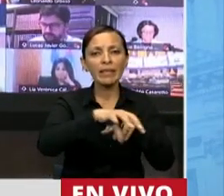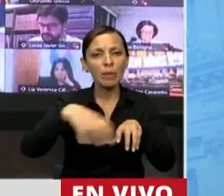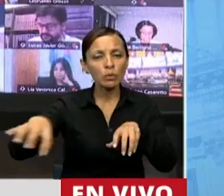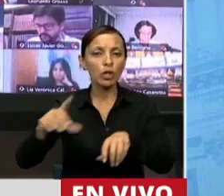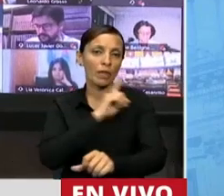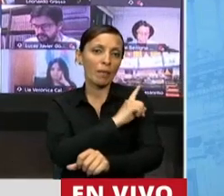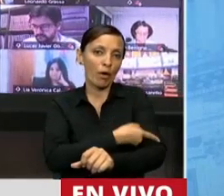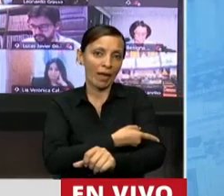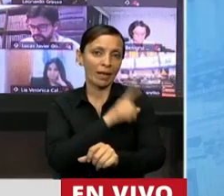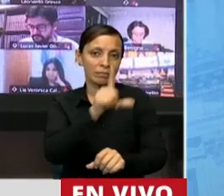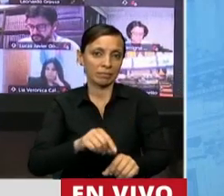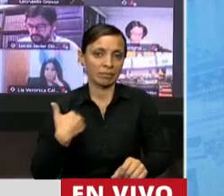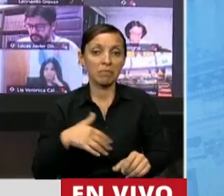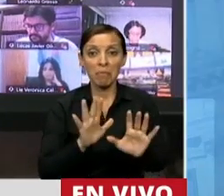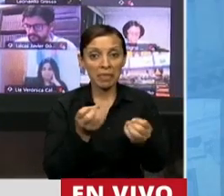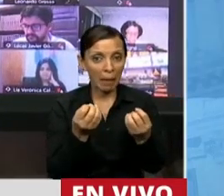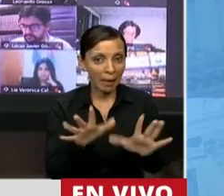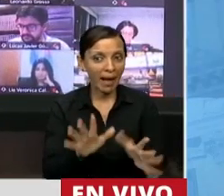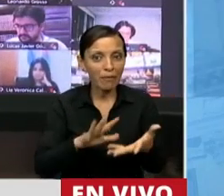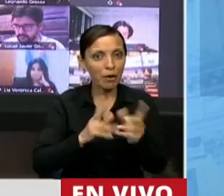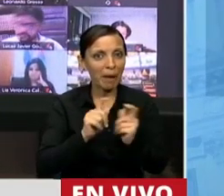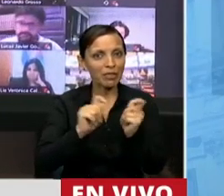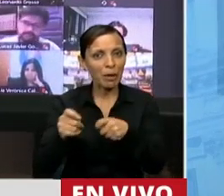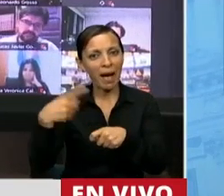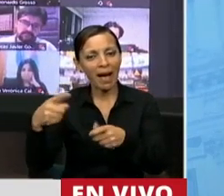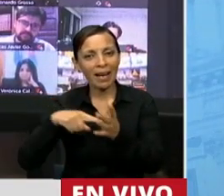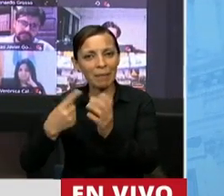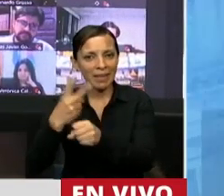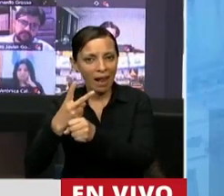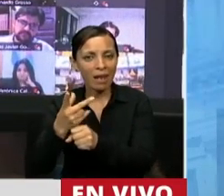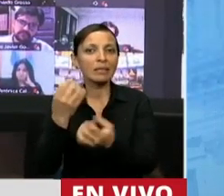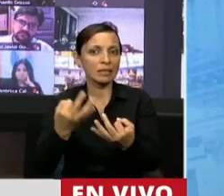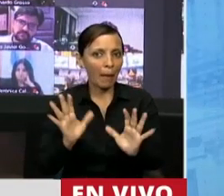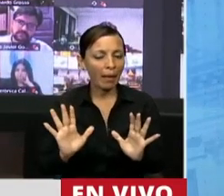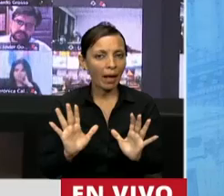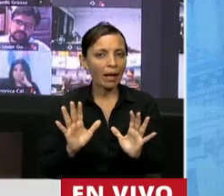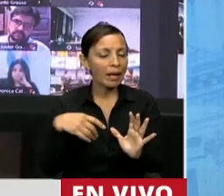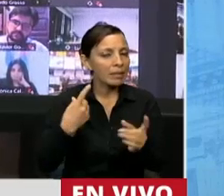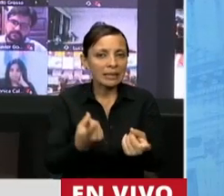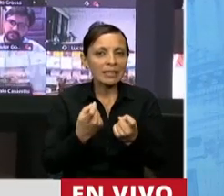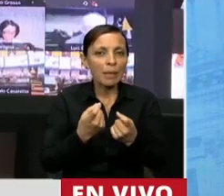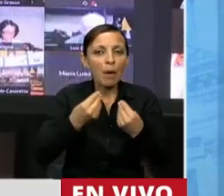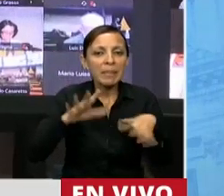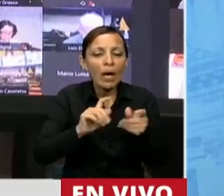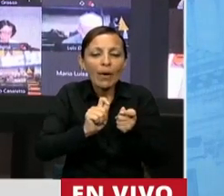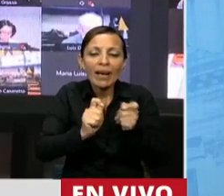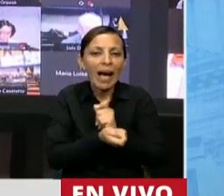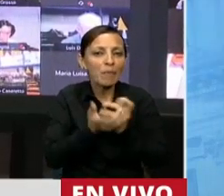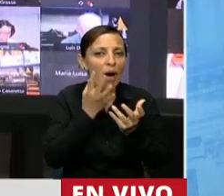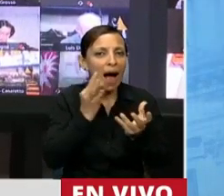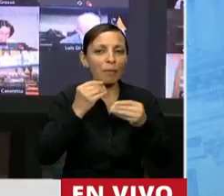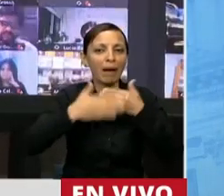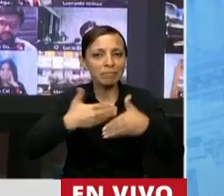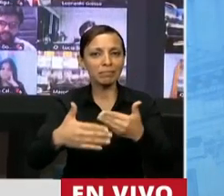territorio nacional. Es el putapié inicial, pero siempre hay que empezar por algo. Siempre es necesario empezar por algo para